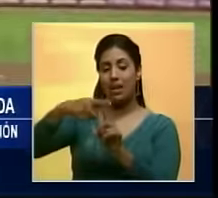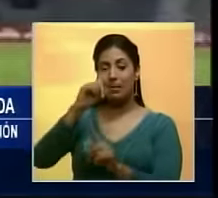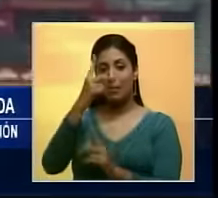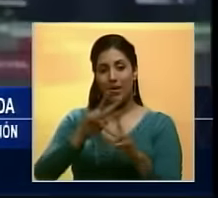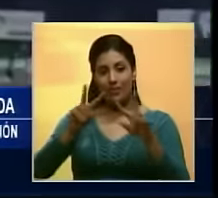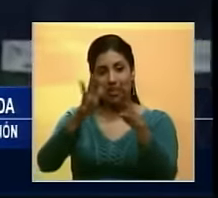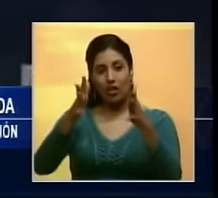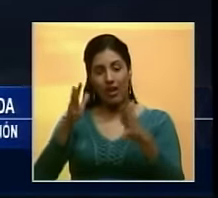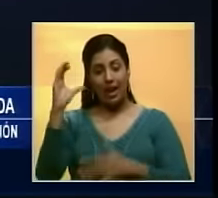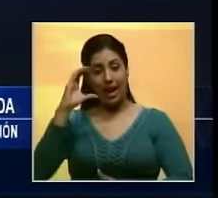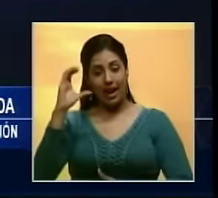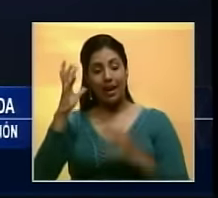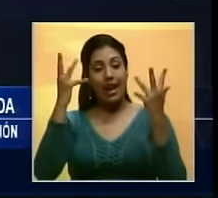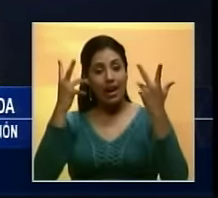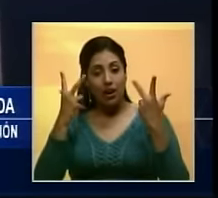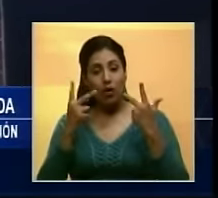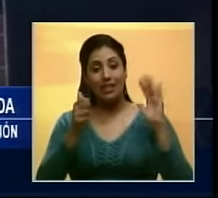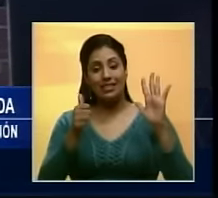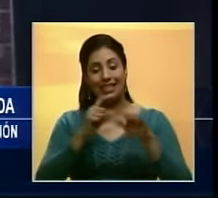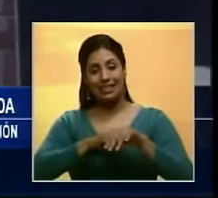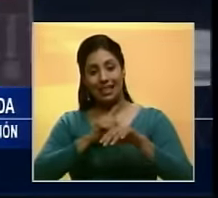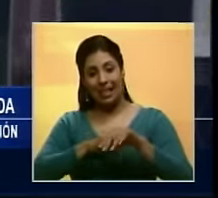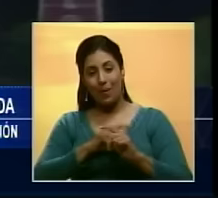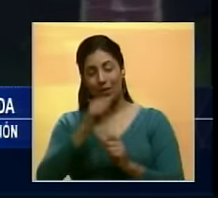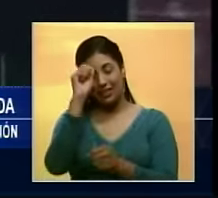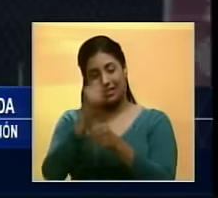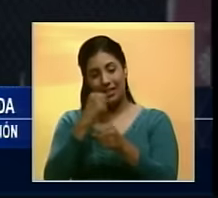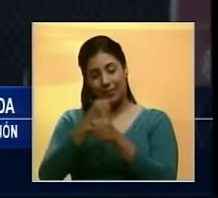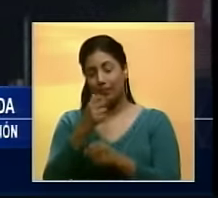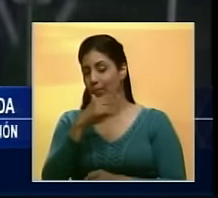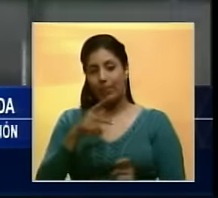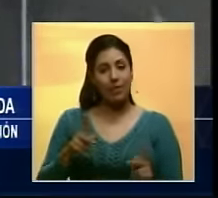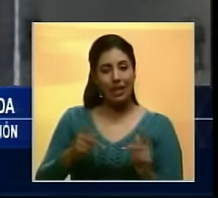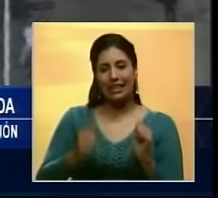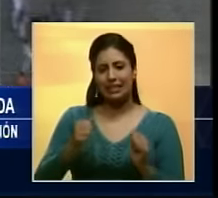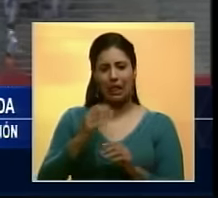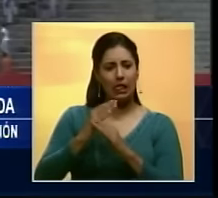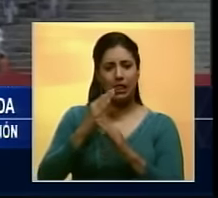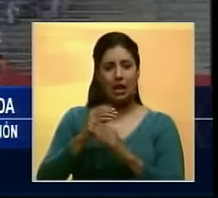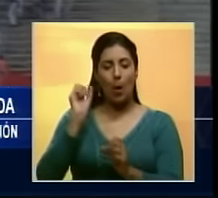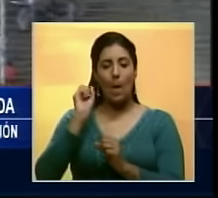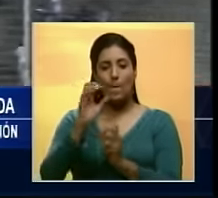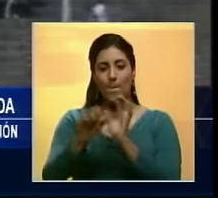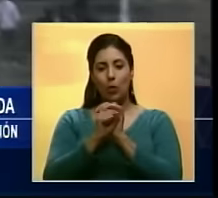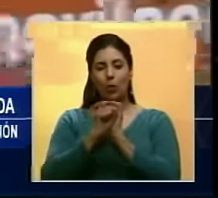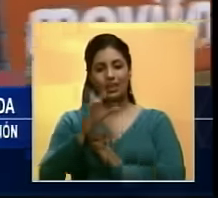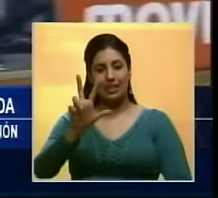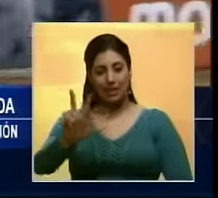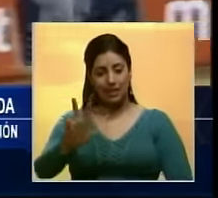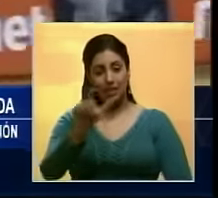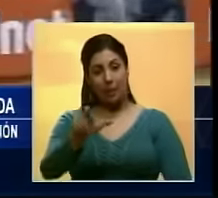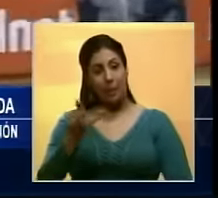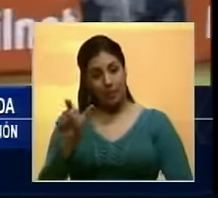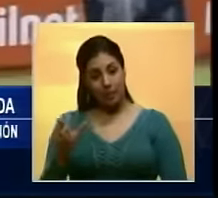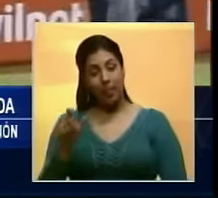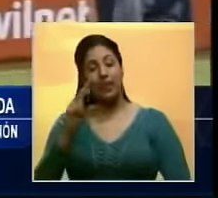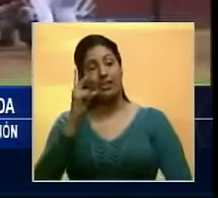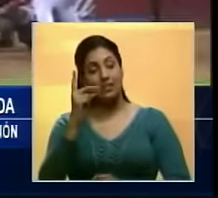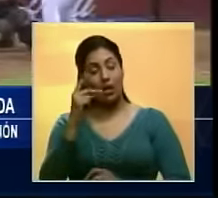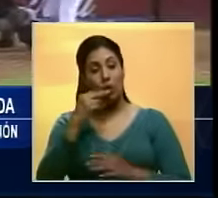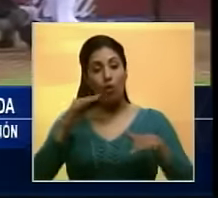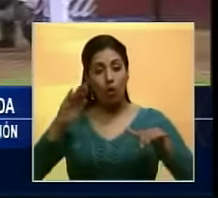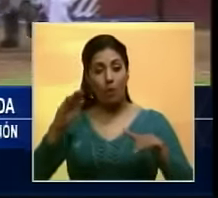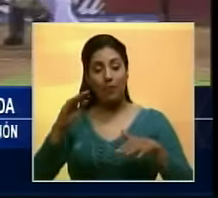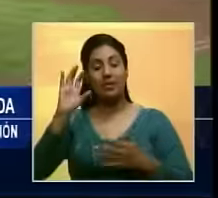primera victoria con el Caracas, luego de seis innings de labor en los que no permitió carreras y ponchó a tres rivales. En el segundo compromiso,